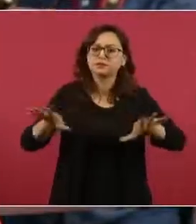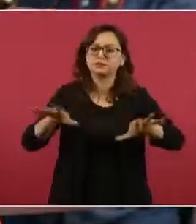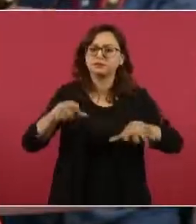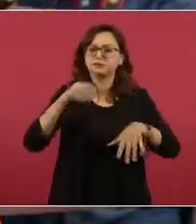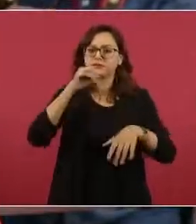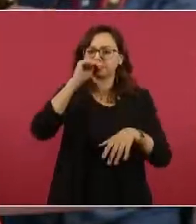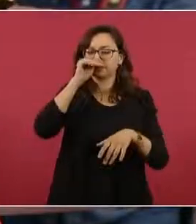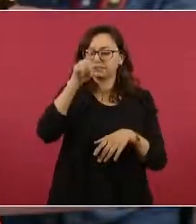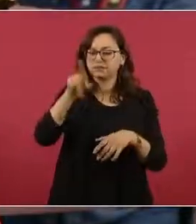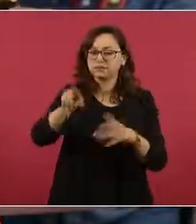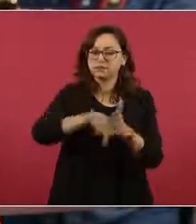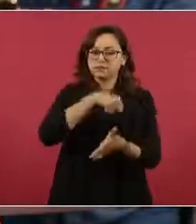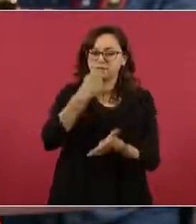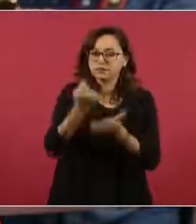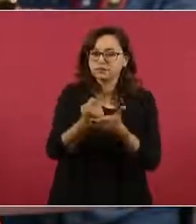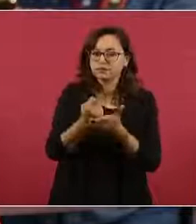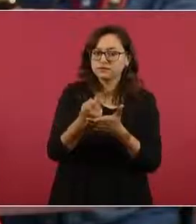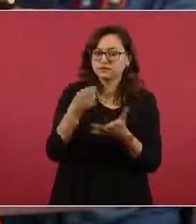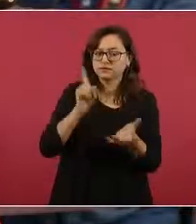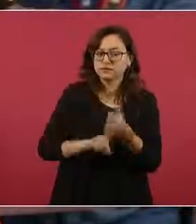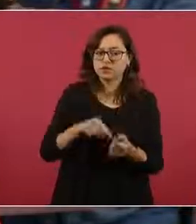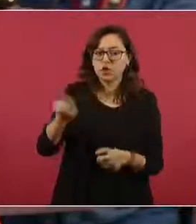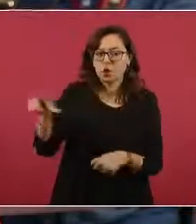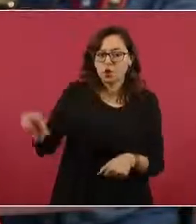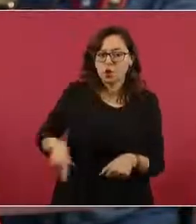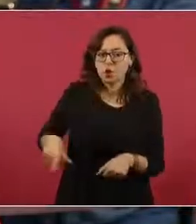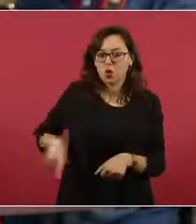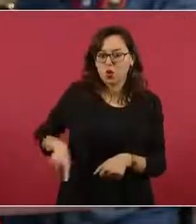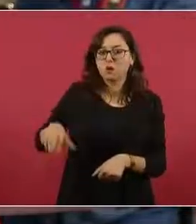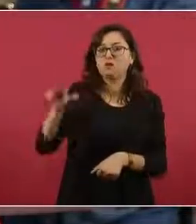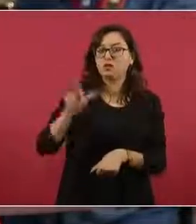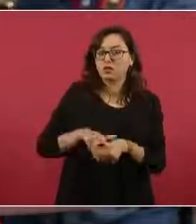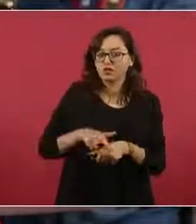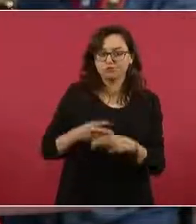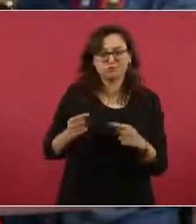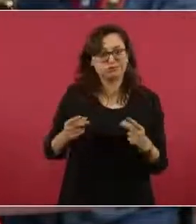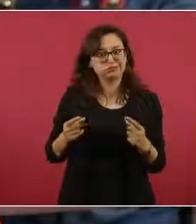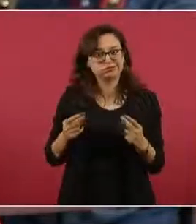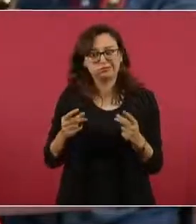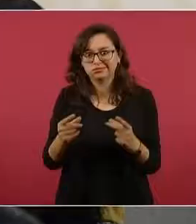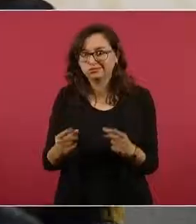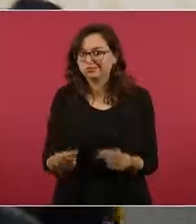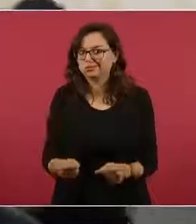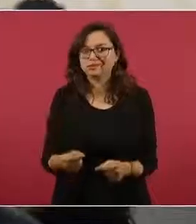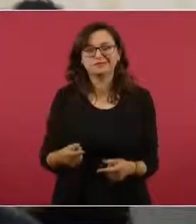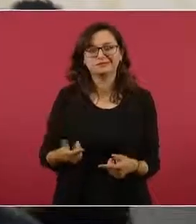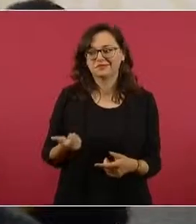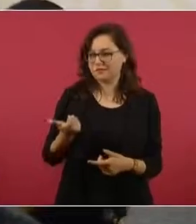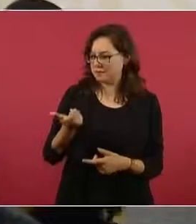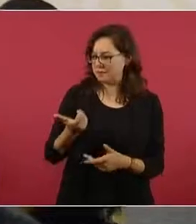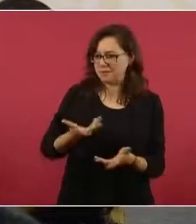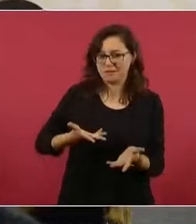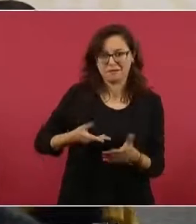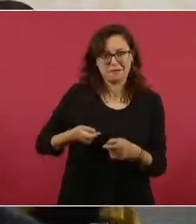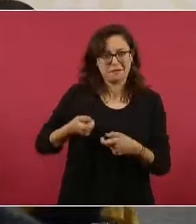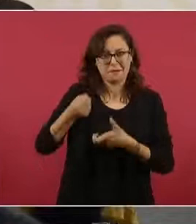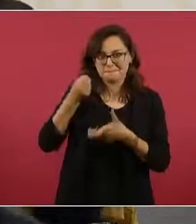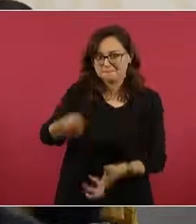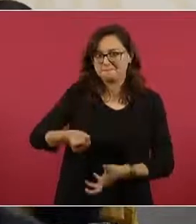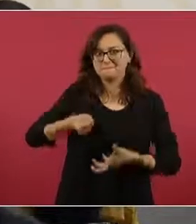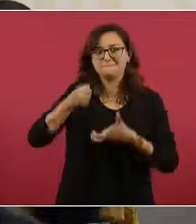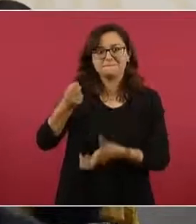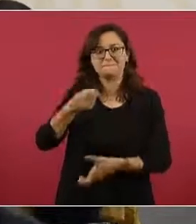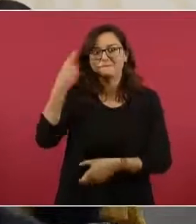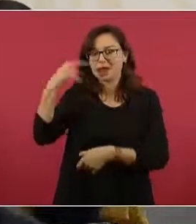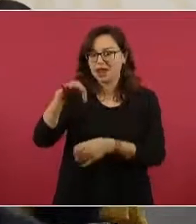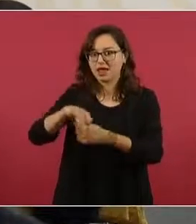estado como Tamaulipas, donde el gobernador de esta entidad está a todas luces metiendo mano, pero esta